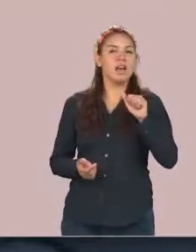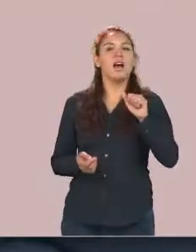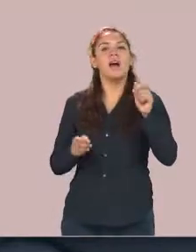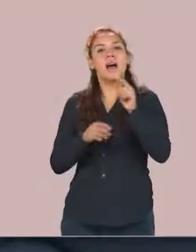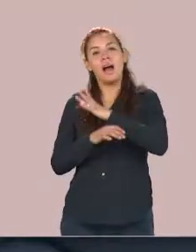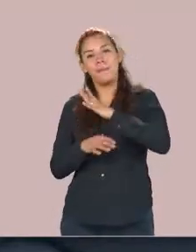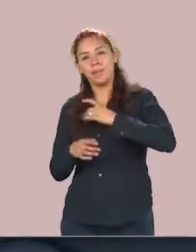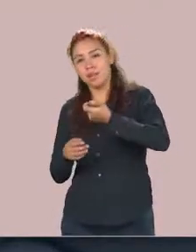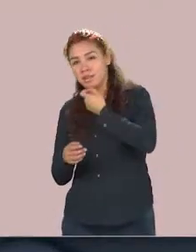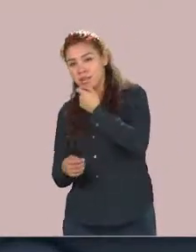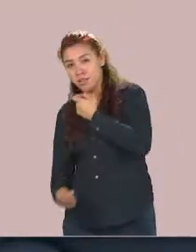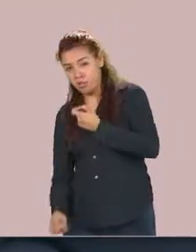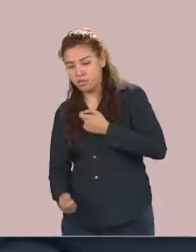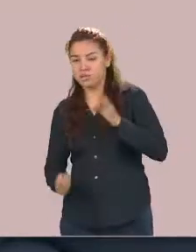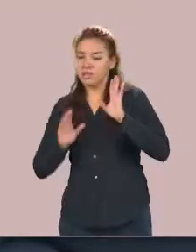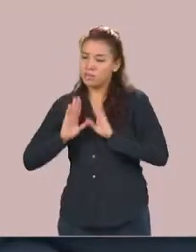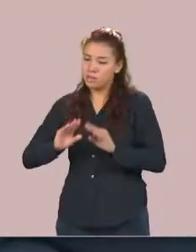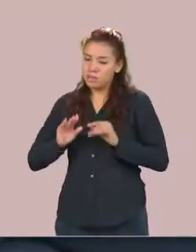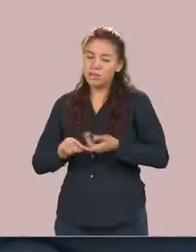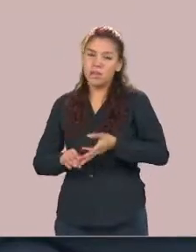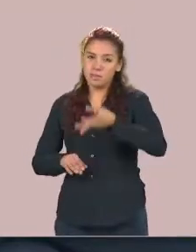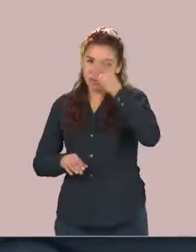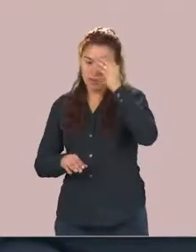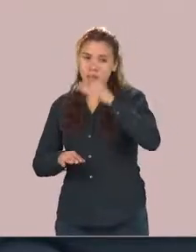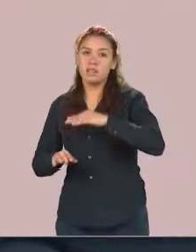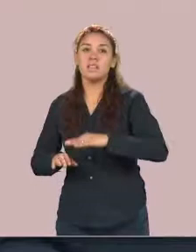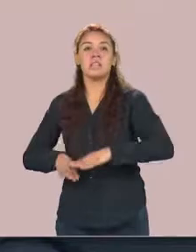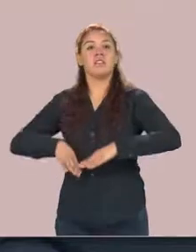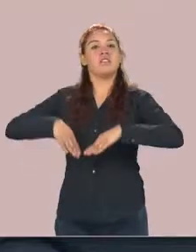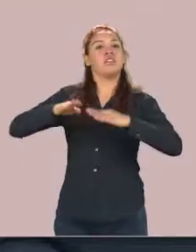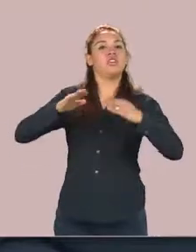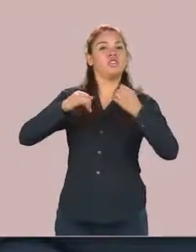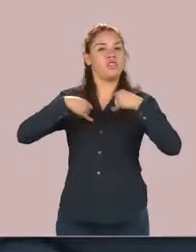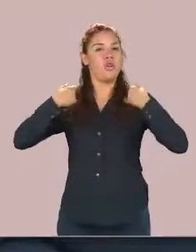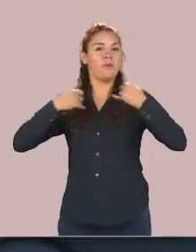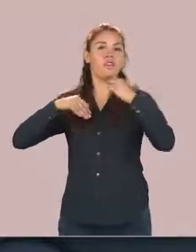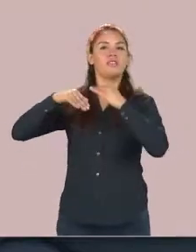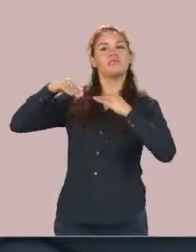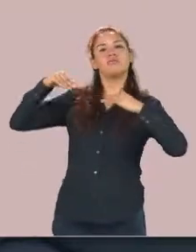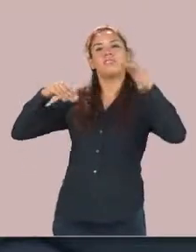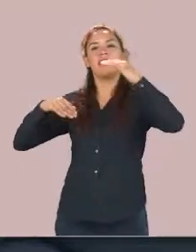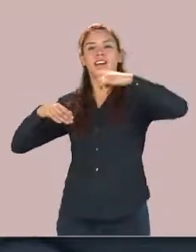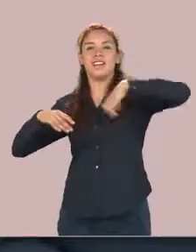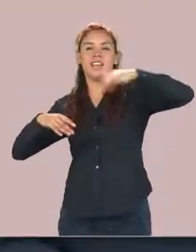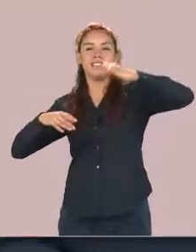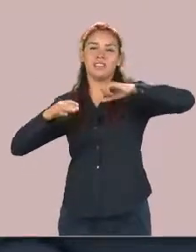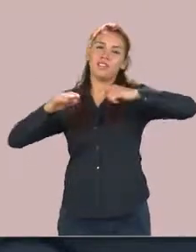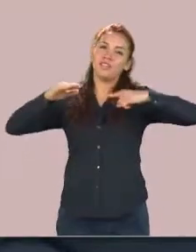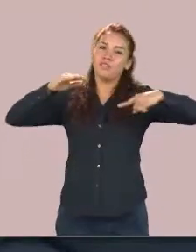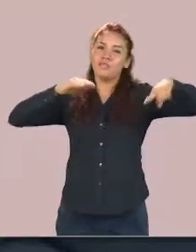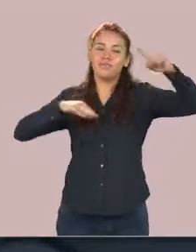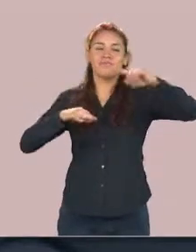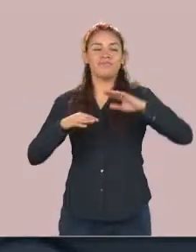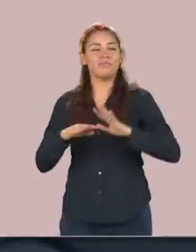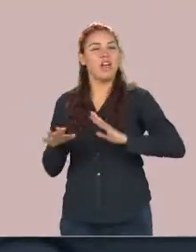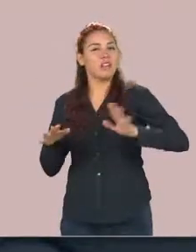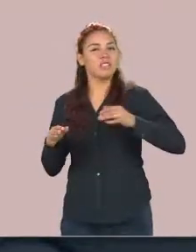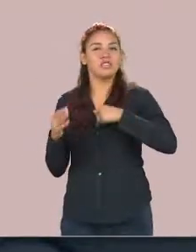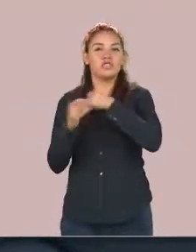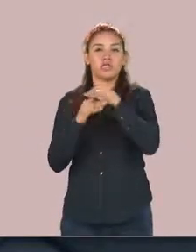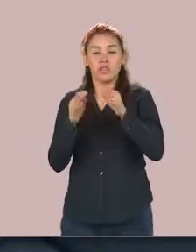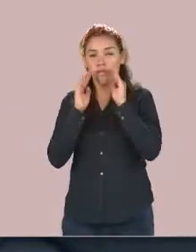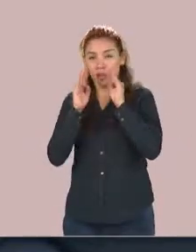y ya cada vez se va viendo más en la sociedad en general y enfocado sobre todo en la educación básica